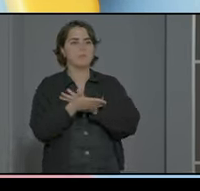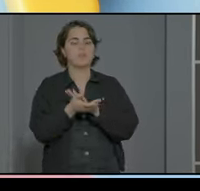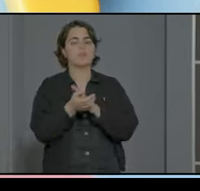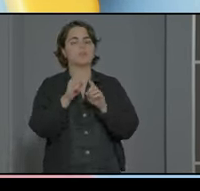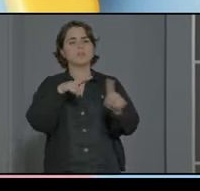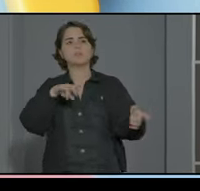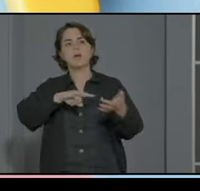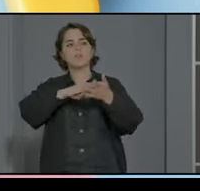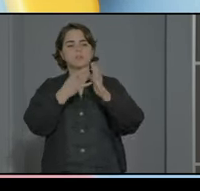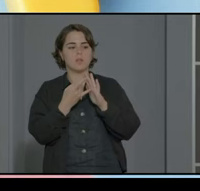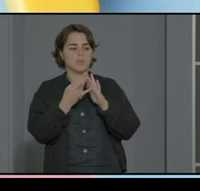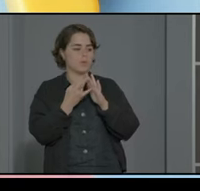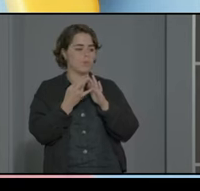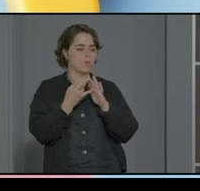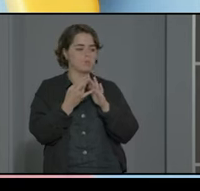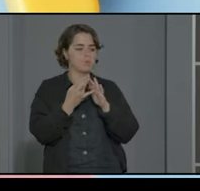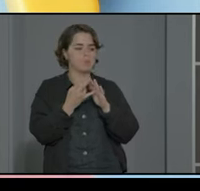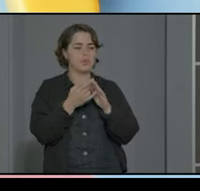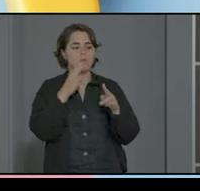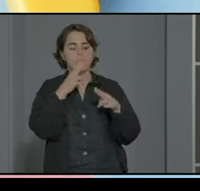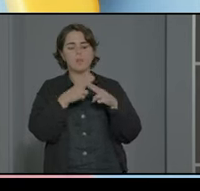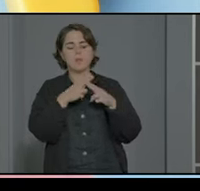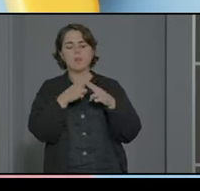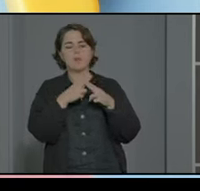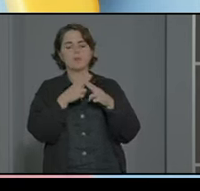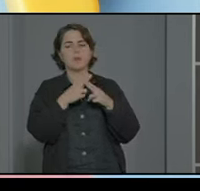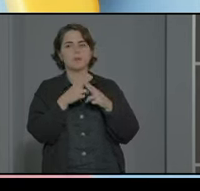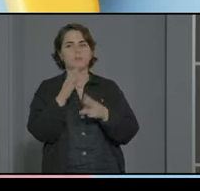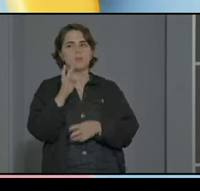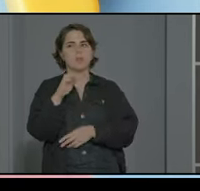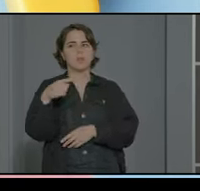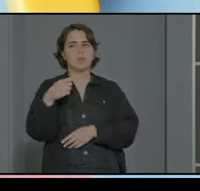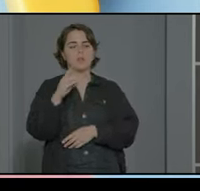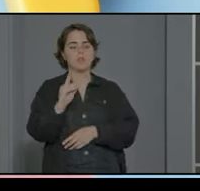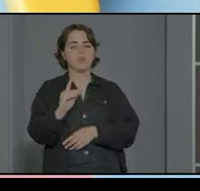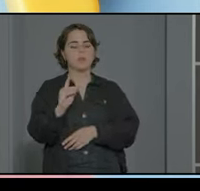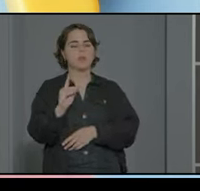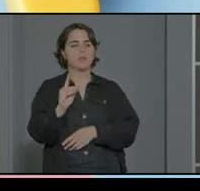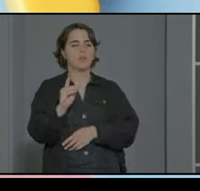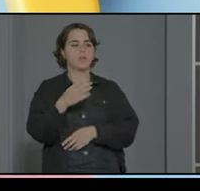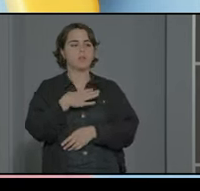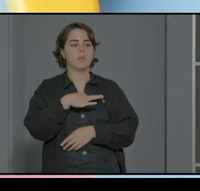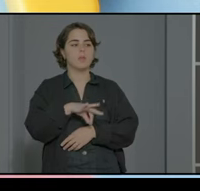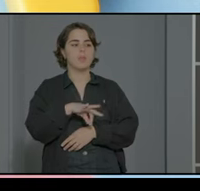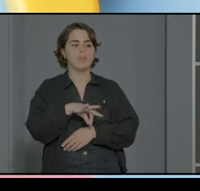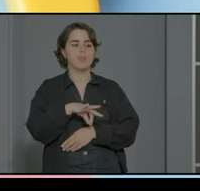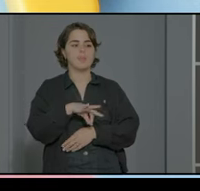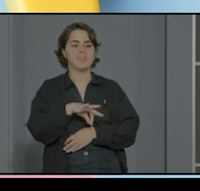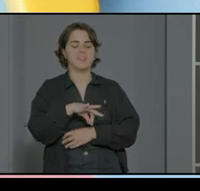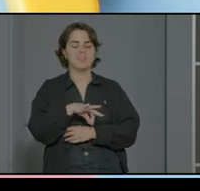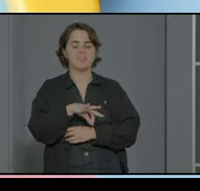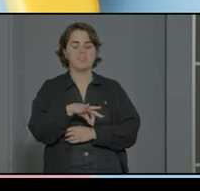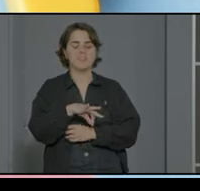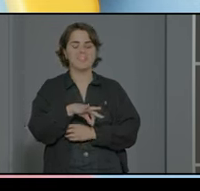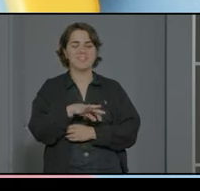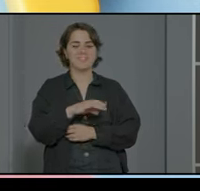técnicamente se sigue con la nomenclatura del aula TGD no sé en algún momento espero que a alguien se le ocurra también